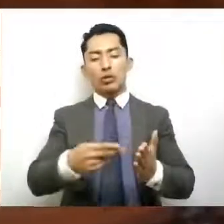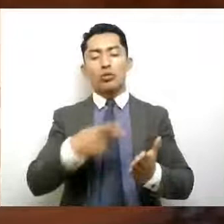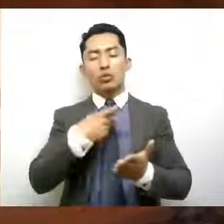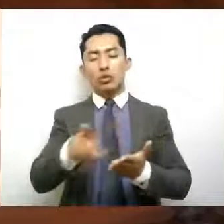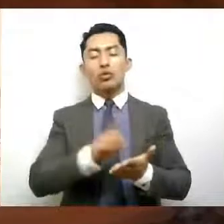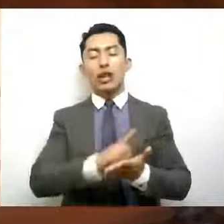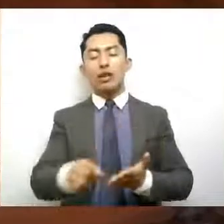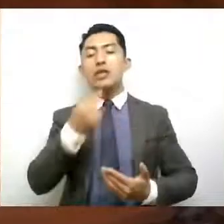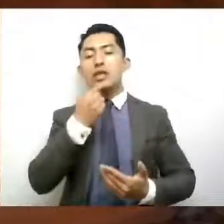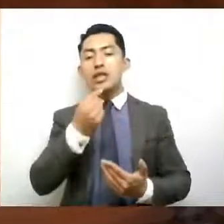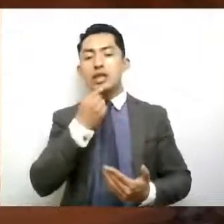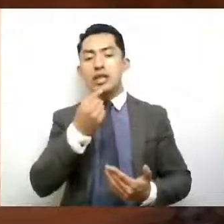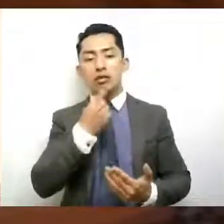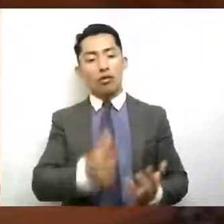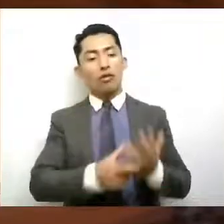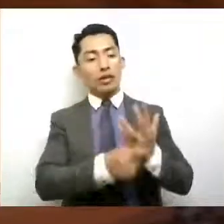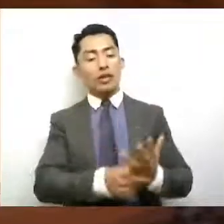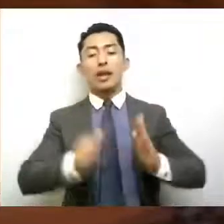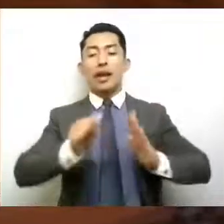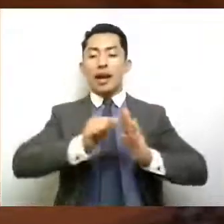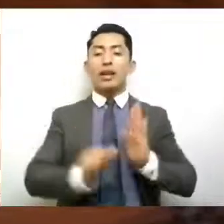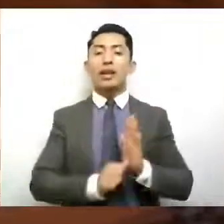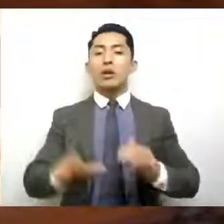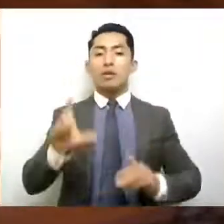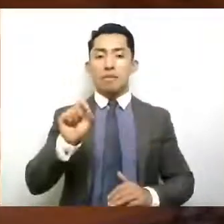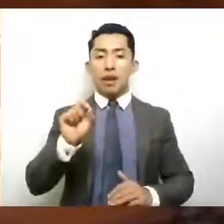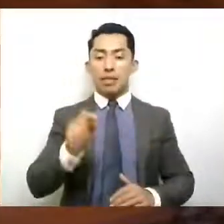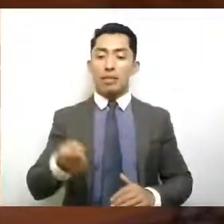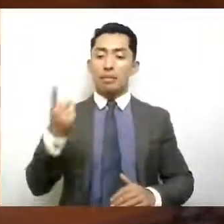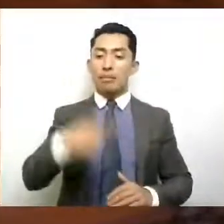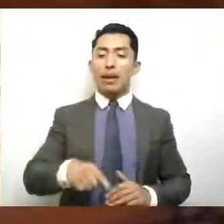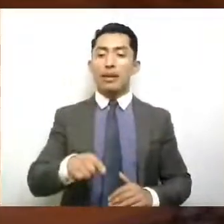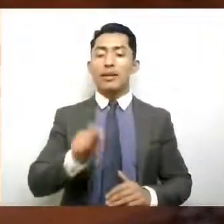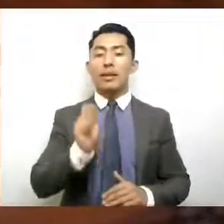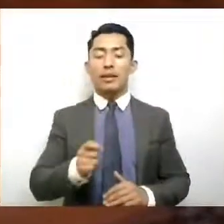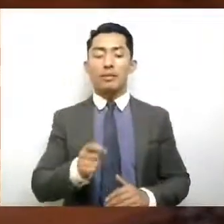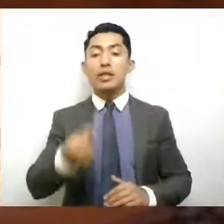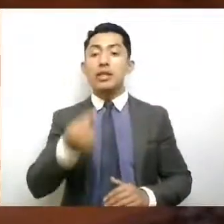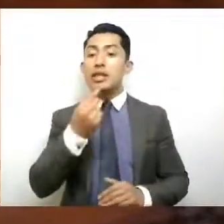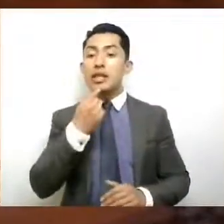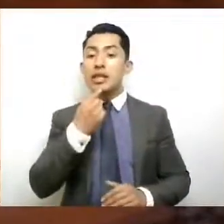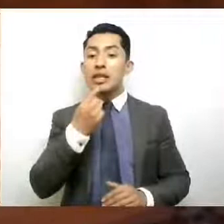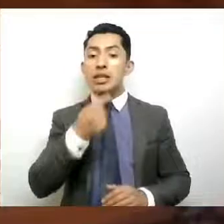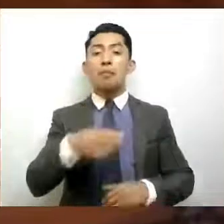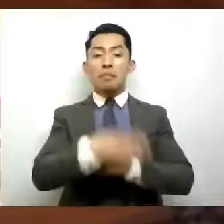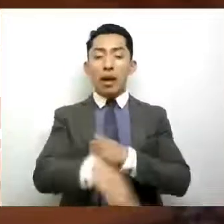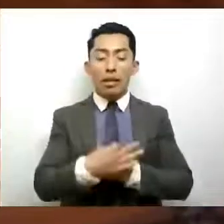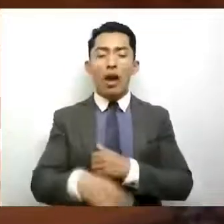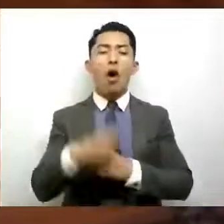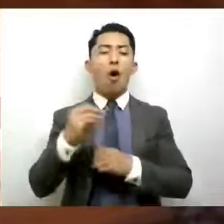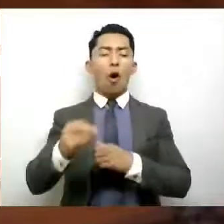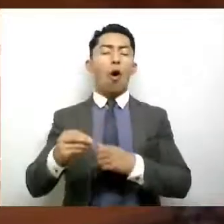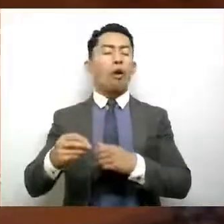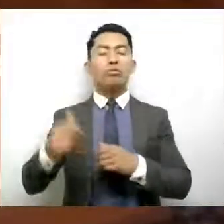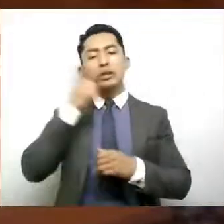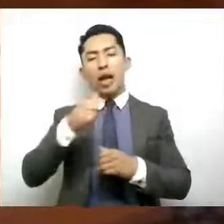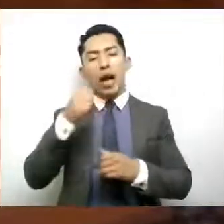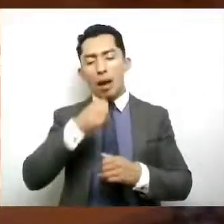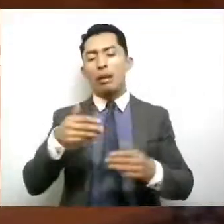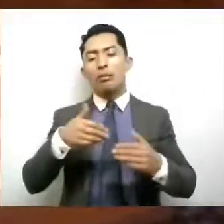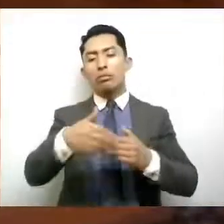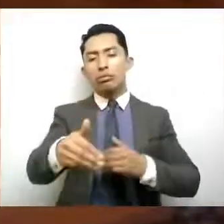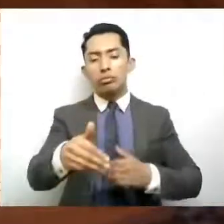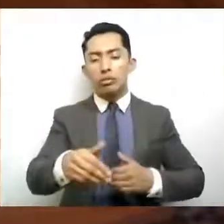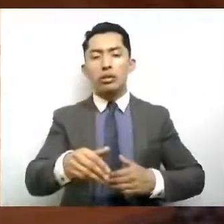Niño señala en el artículo 20 que los niños temporal o permanentemente privados de